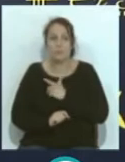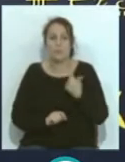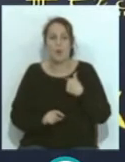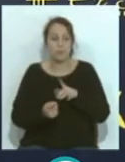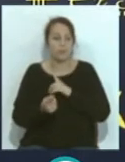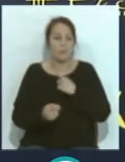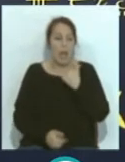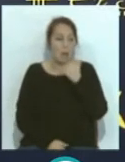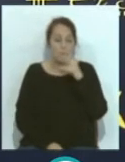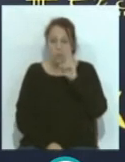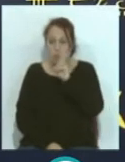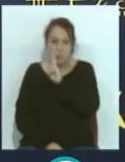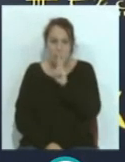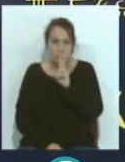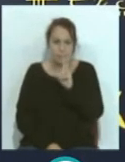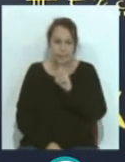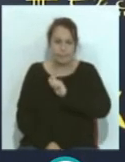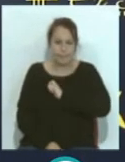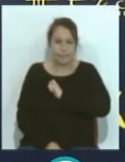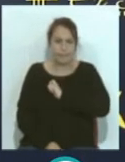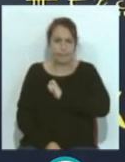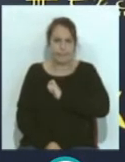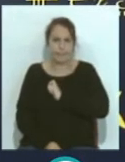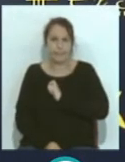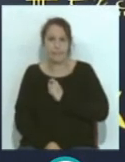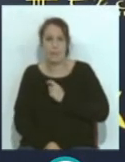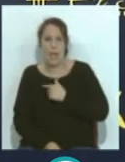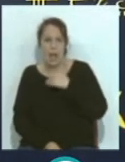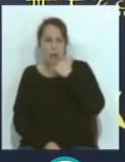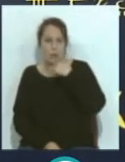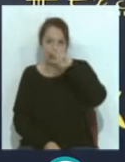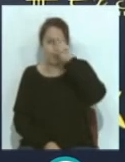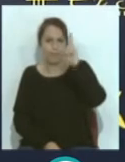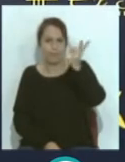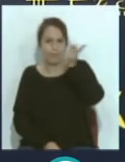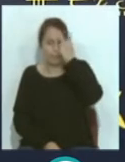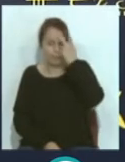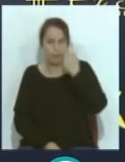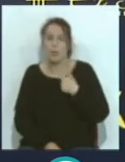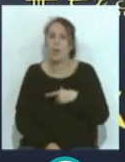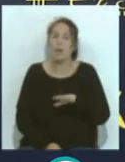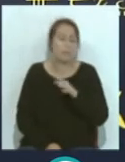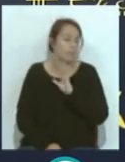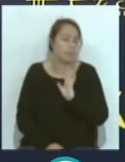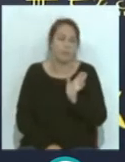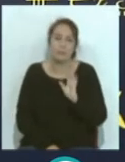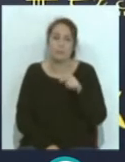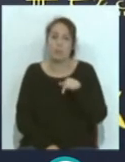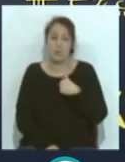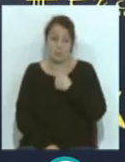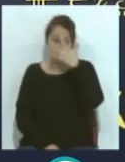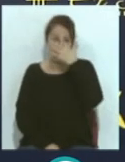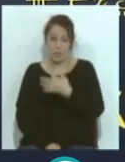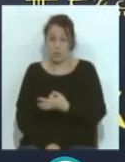voy a encontrar me va a cambiar la sonrisa de por la mañana. Eso yo creo que